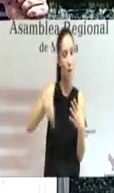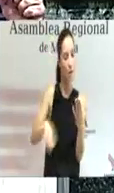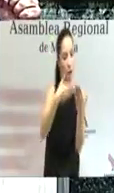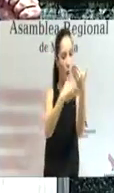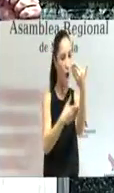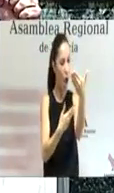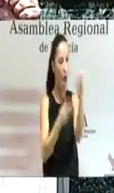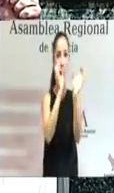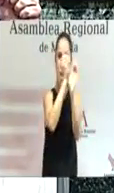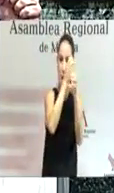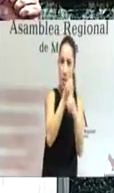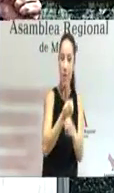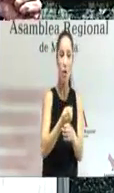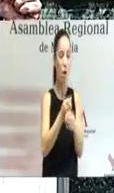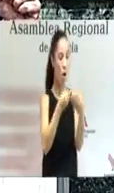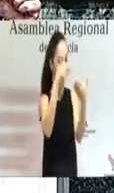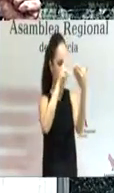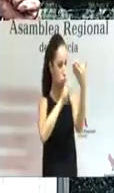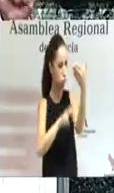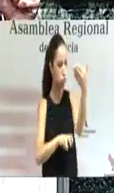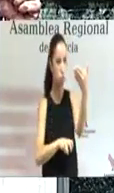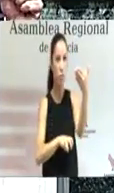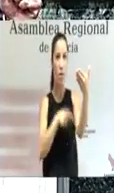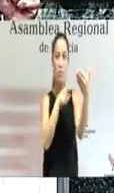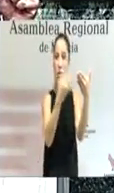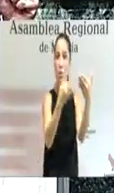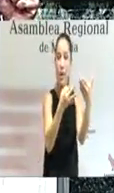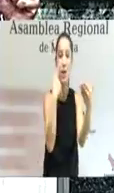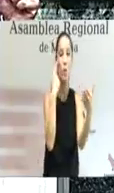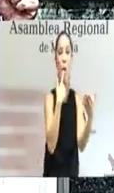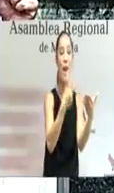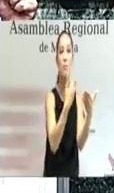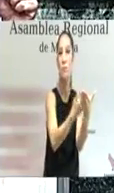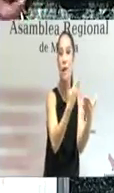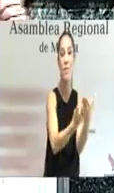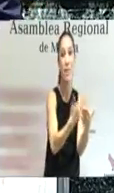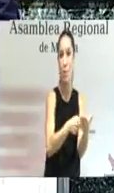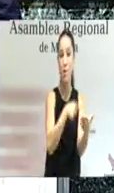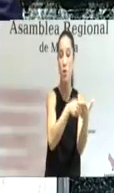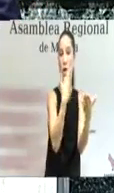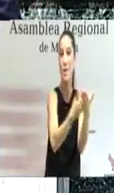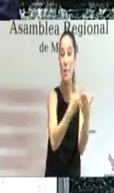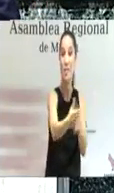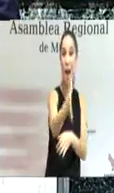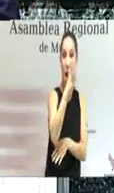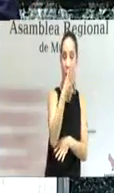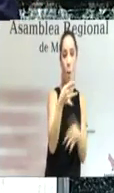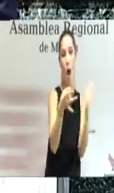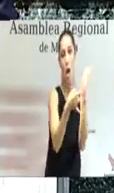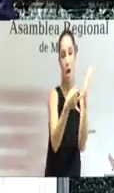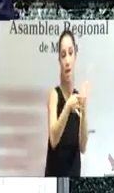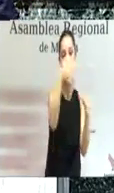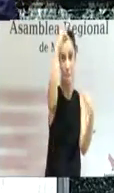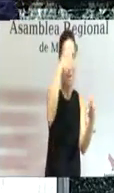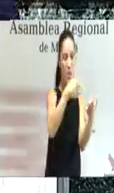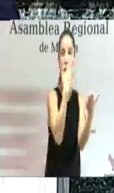químicos con los que defienden, son los que defienden, insisto, la calidad de las aguas. Y